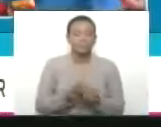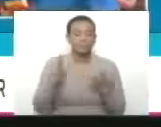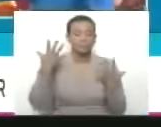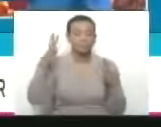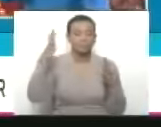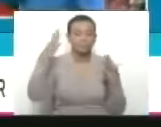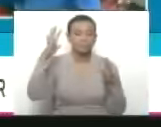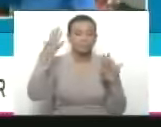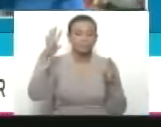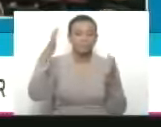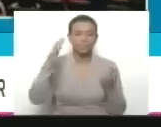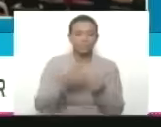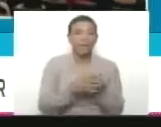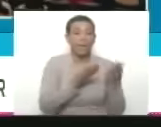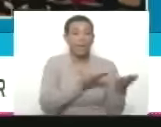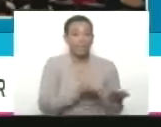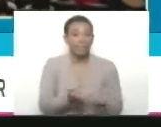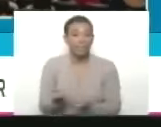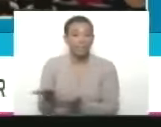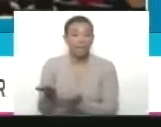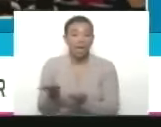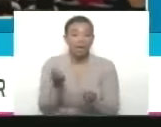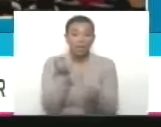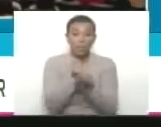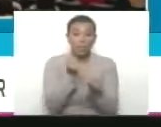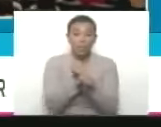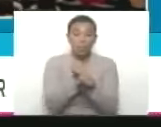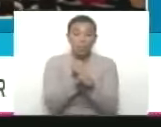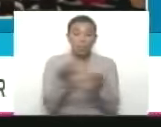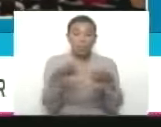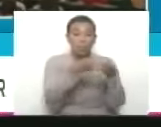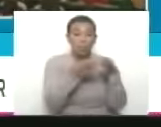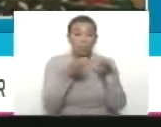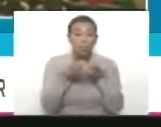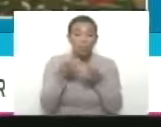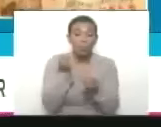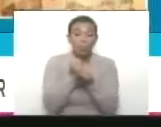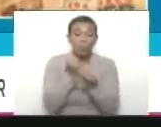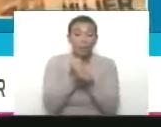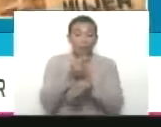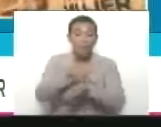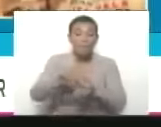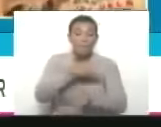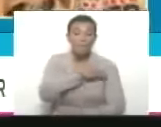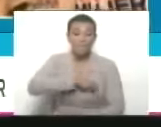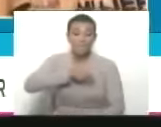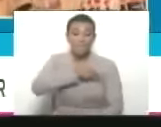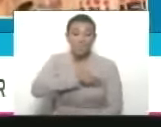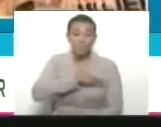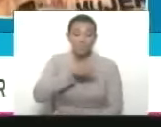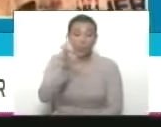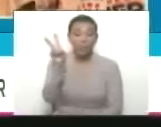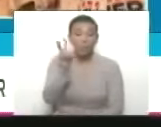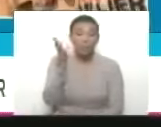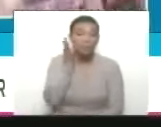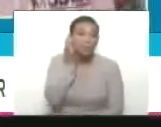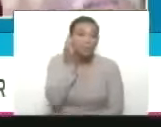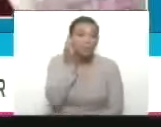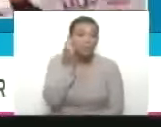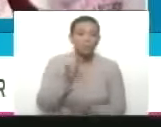He invitado a todo el equipo de trabajo de la gran misión. Estuvieron